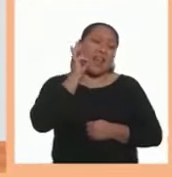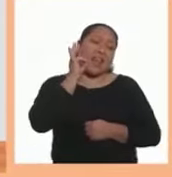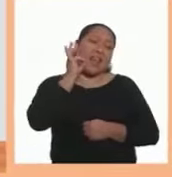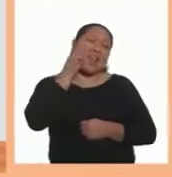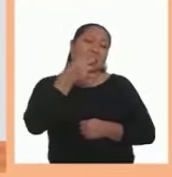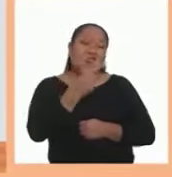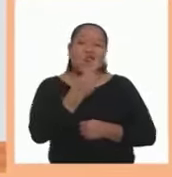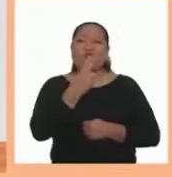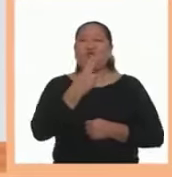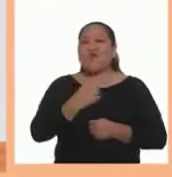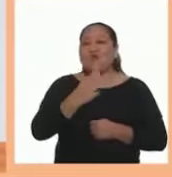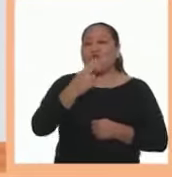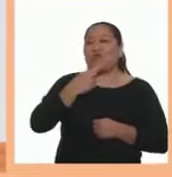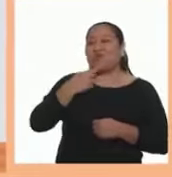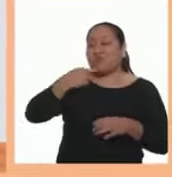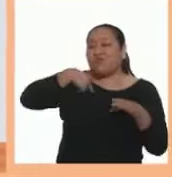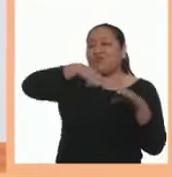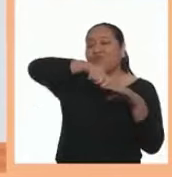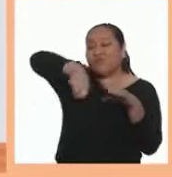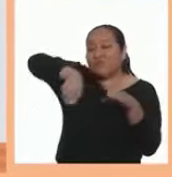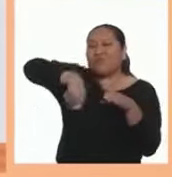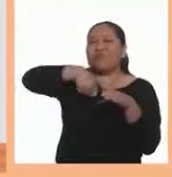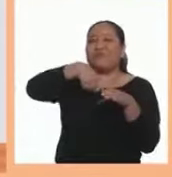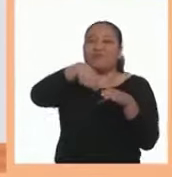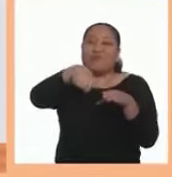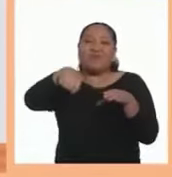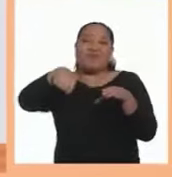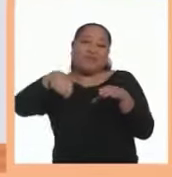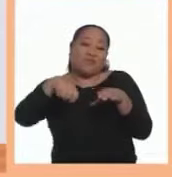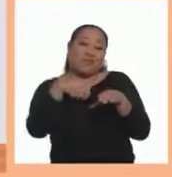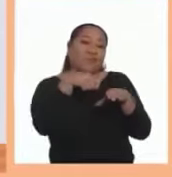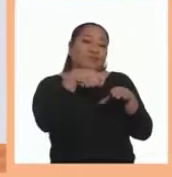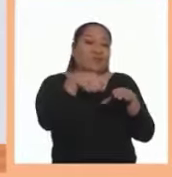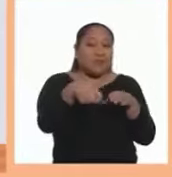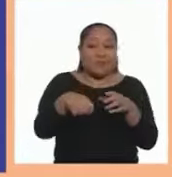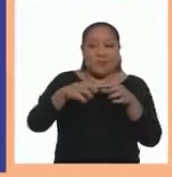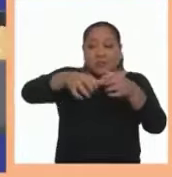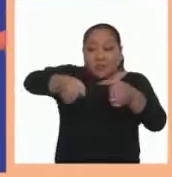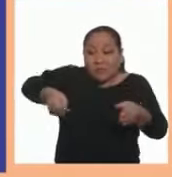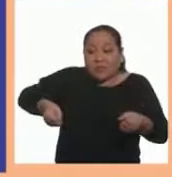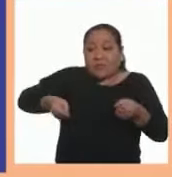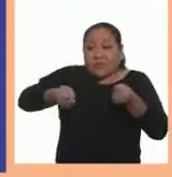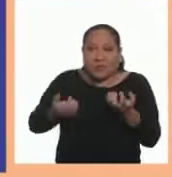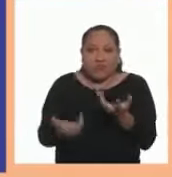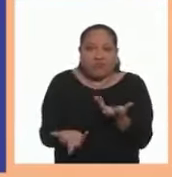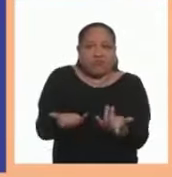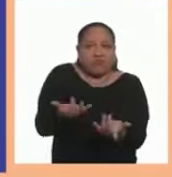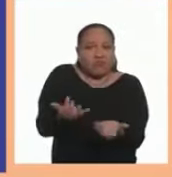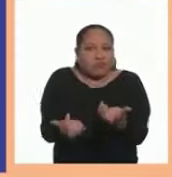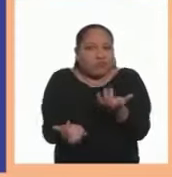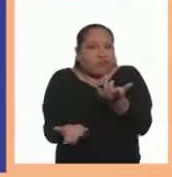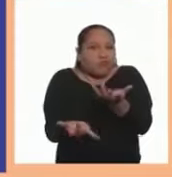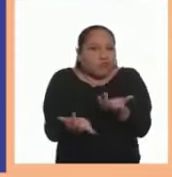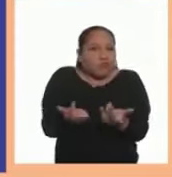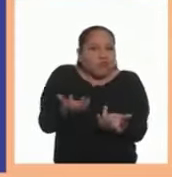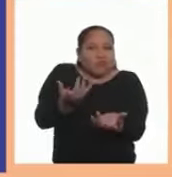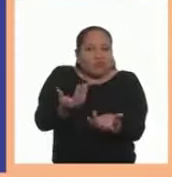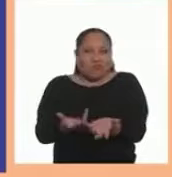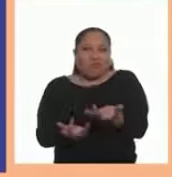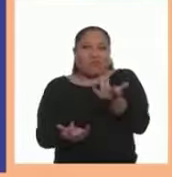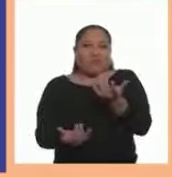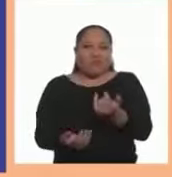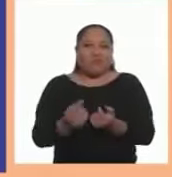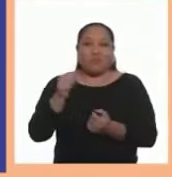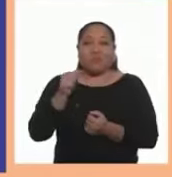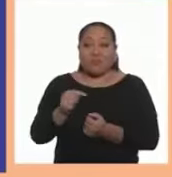Un rico dulce voy a preparar Hecho en una olla, no hay